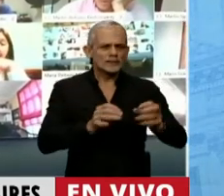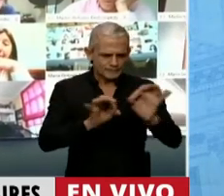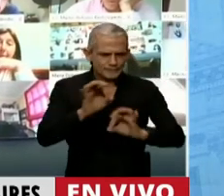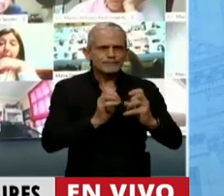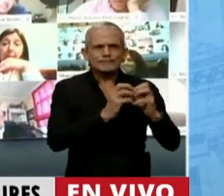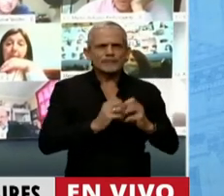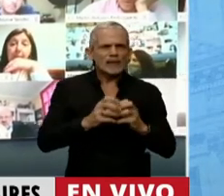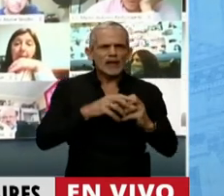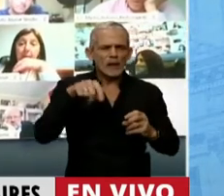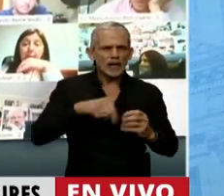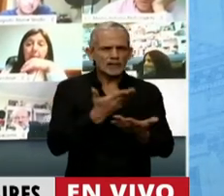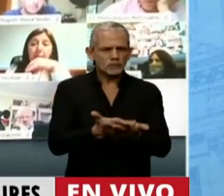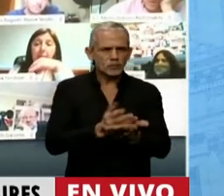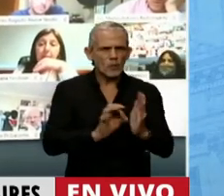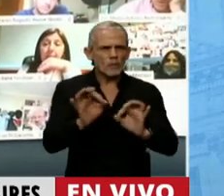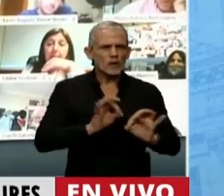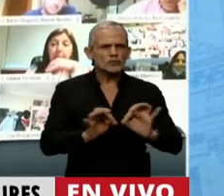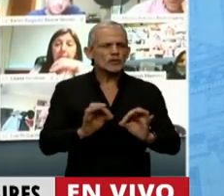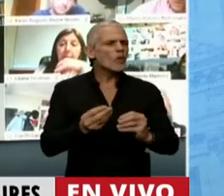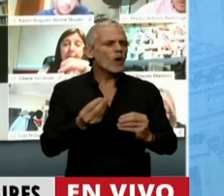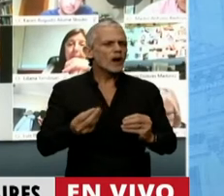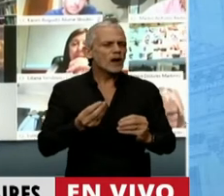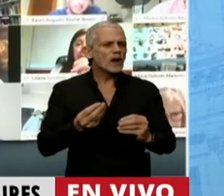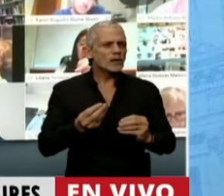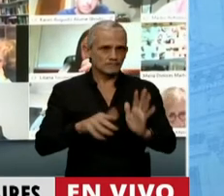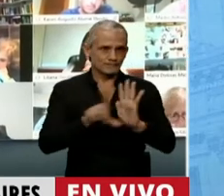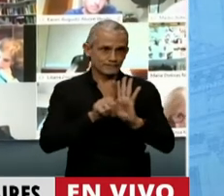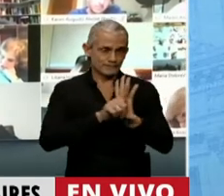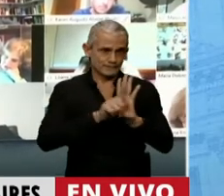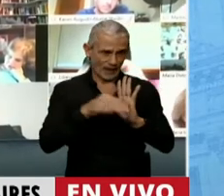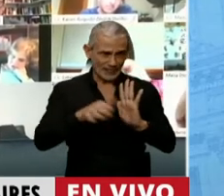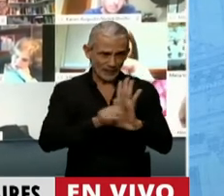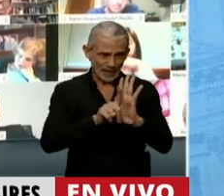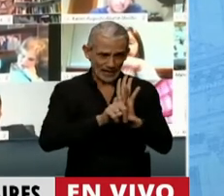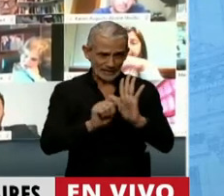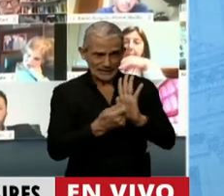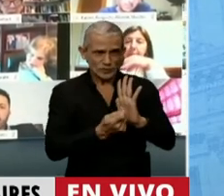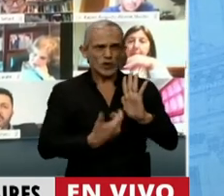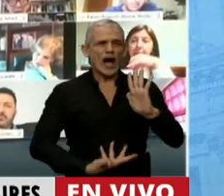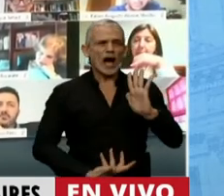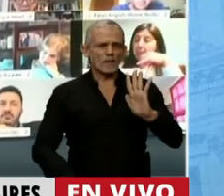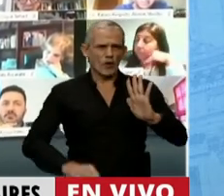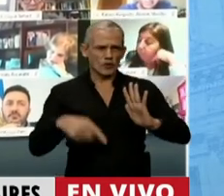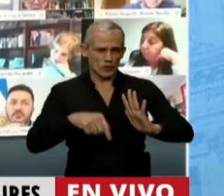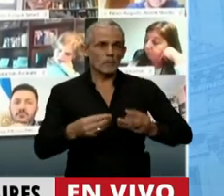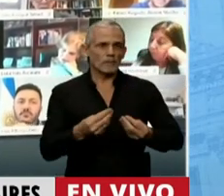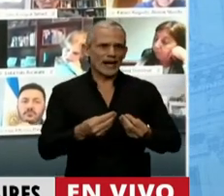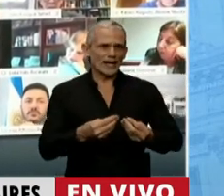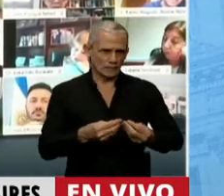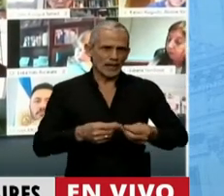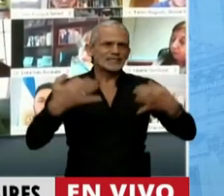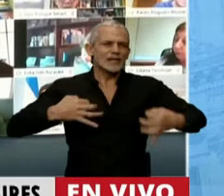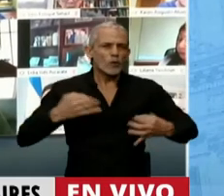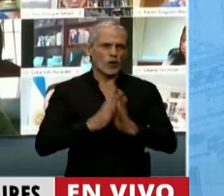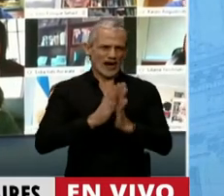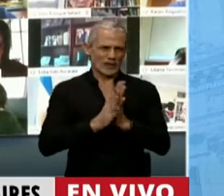de la legalización del aborto para convertirlo en seguro y